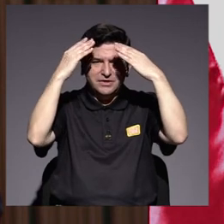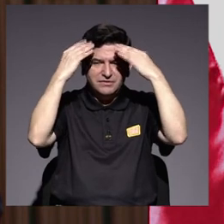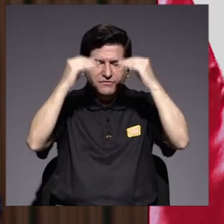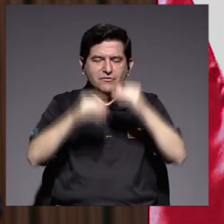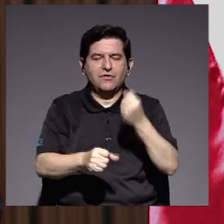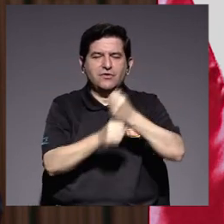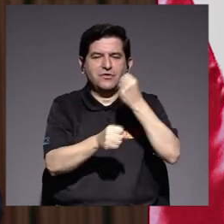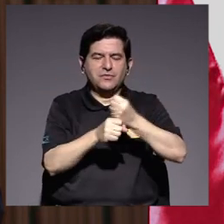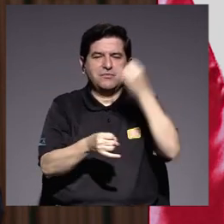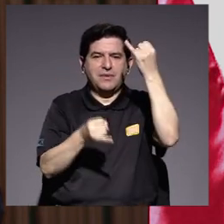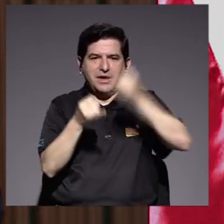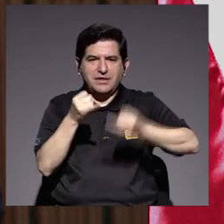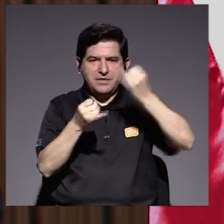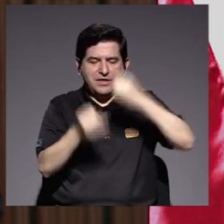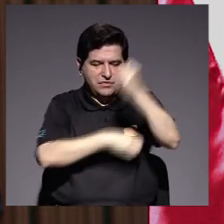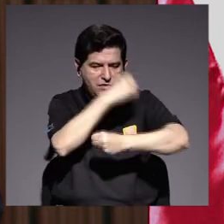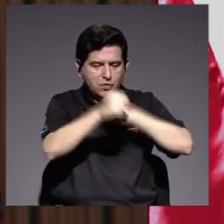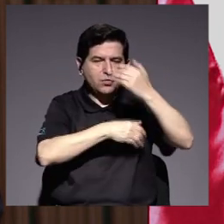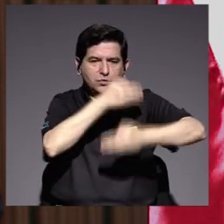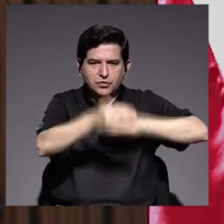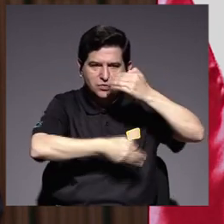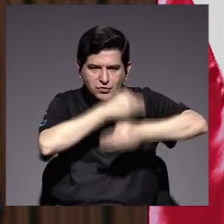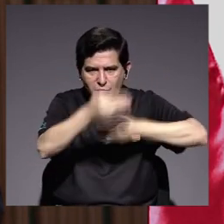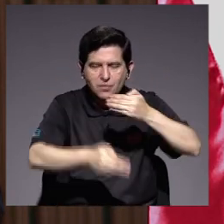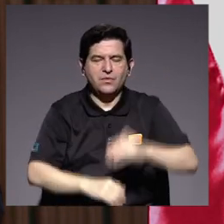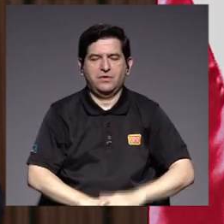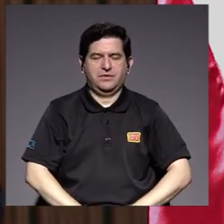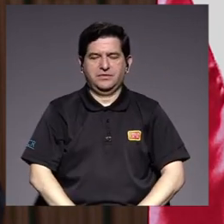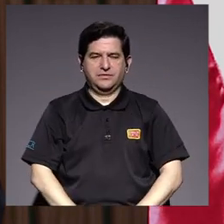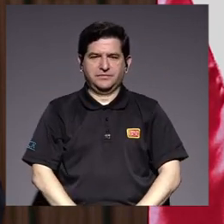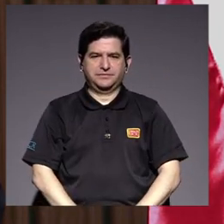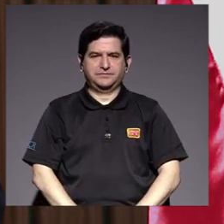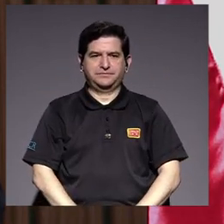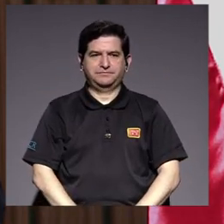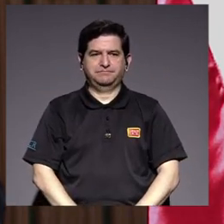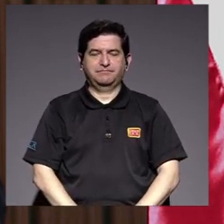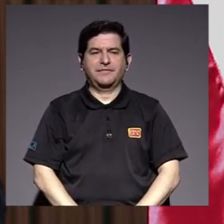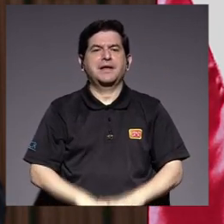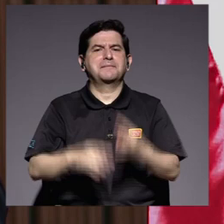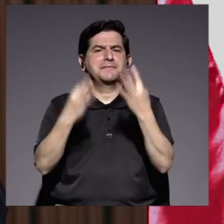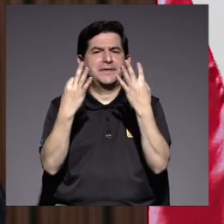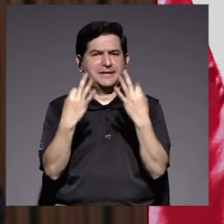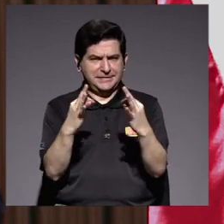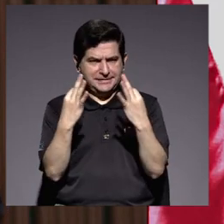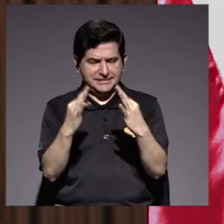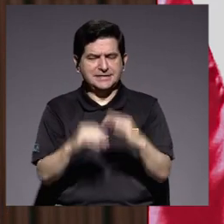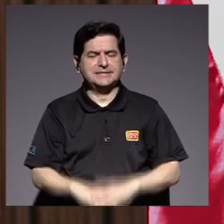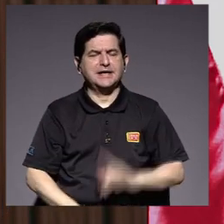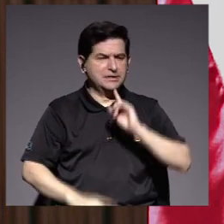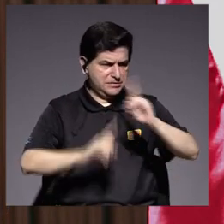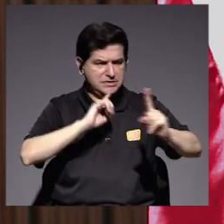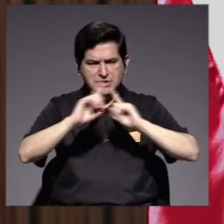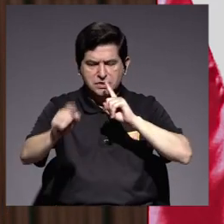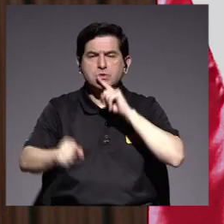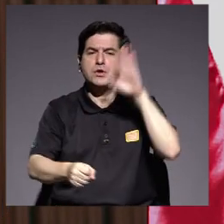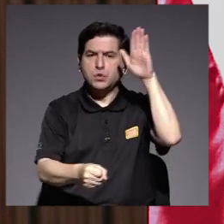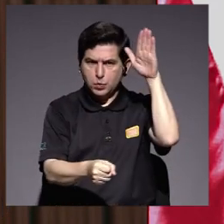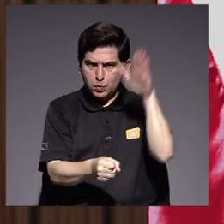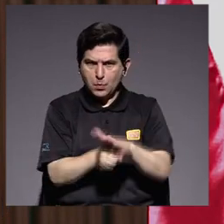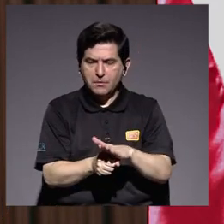del último año de gestión, en aras de poder dar mayor divulgación y en